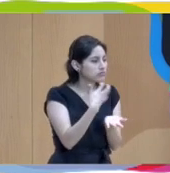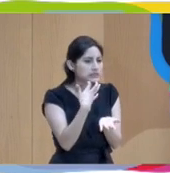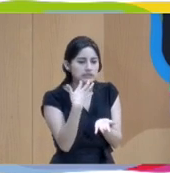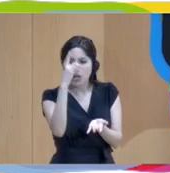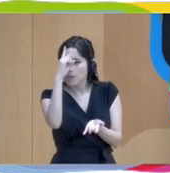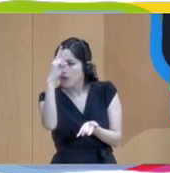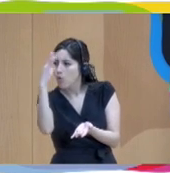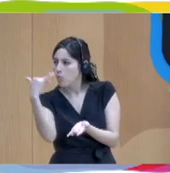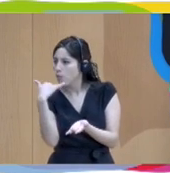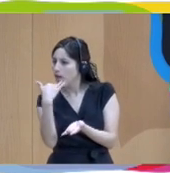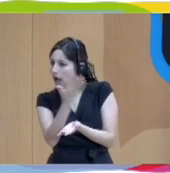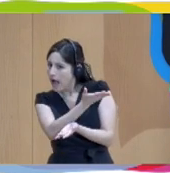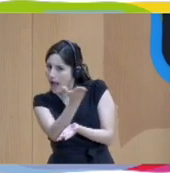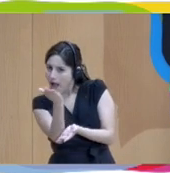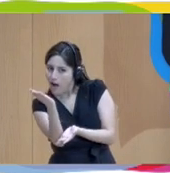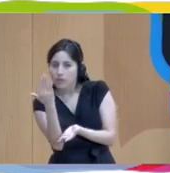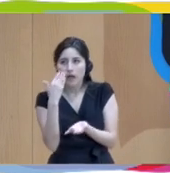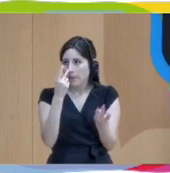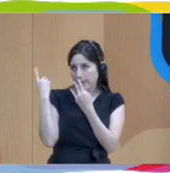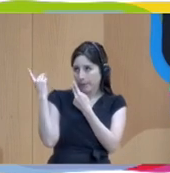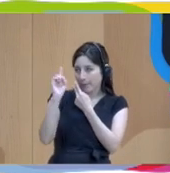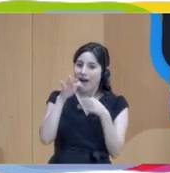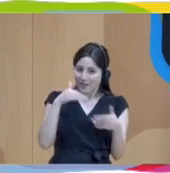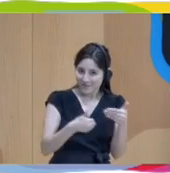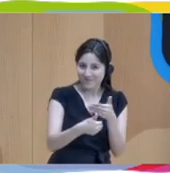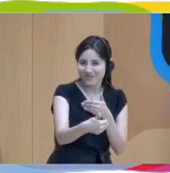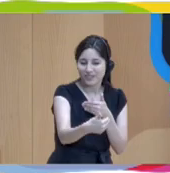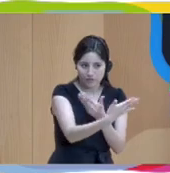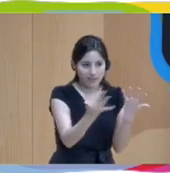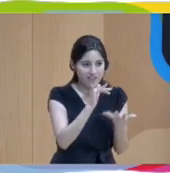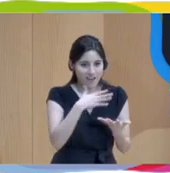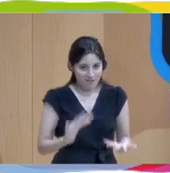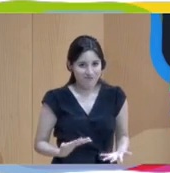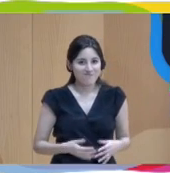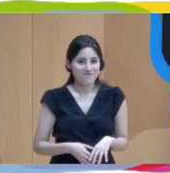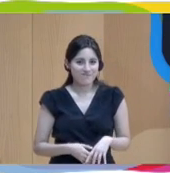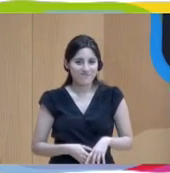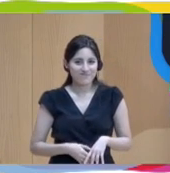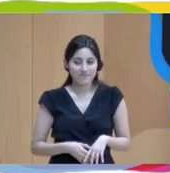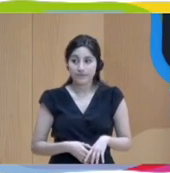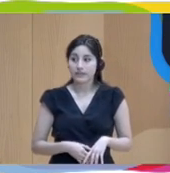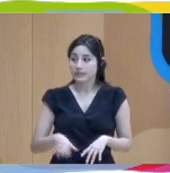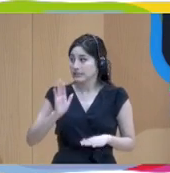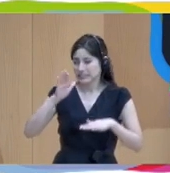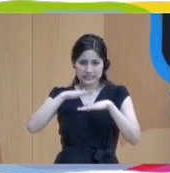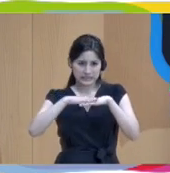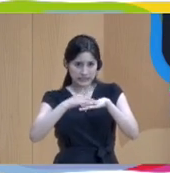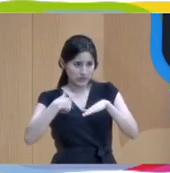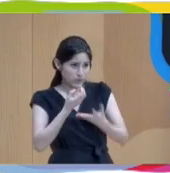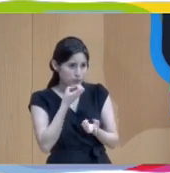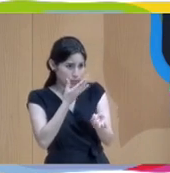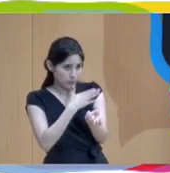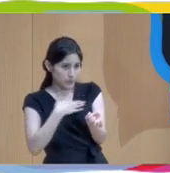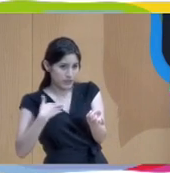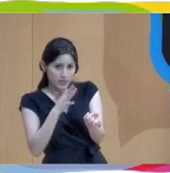miremos al pasado, miremos al futuro. Pues entonces, este es el instante. Por supuesto. Sí, es posible, posible comentar un poco?